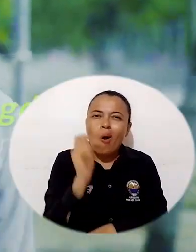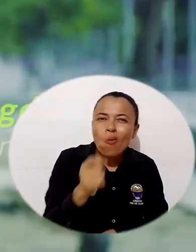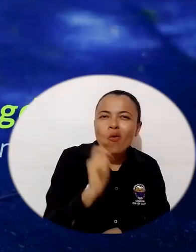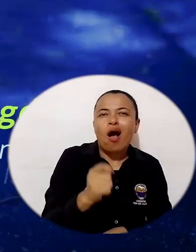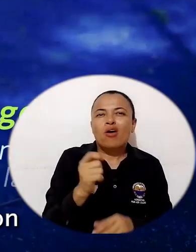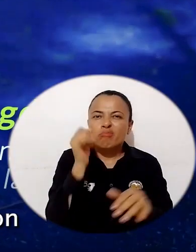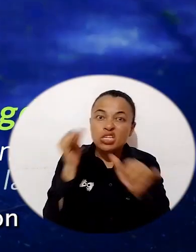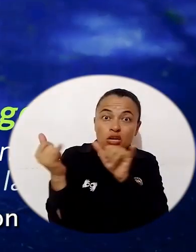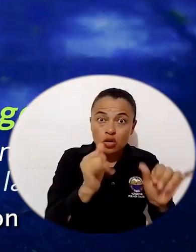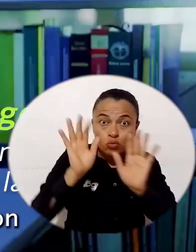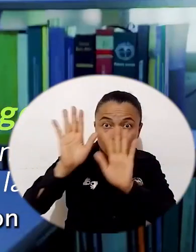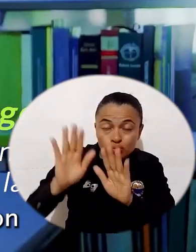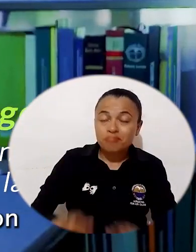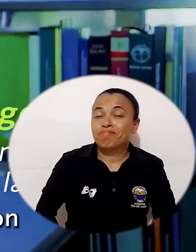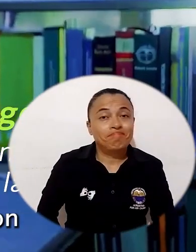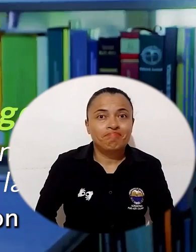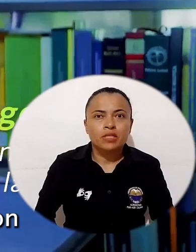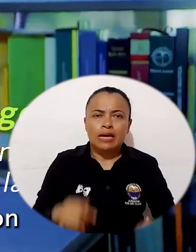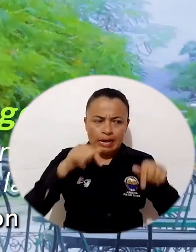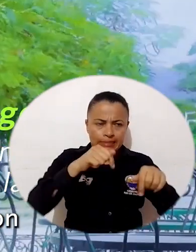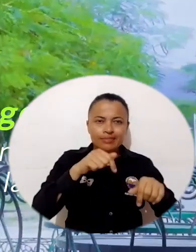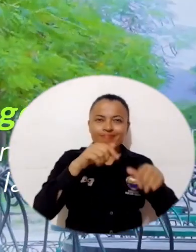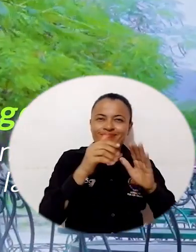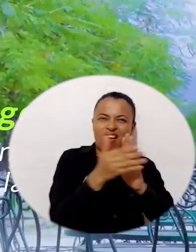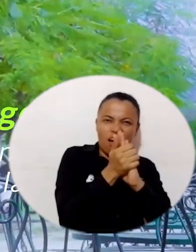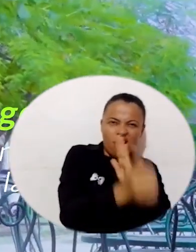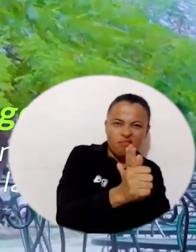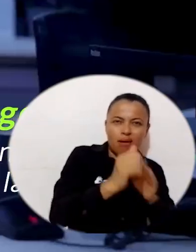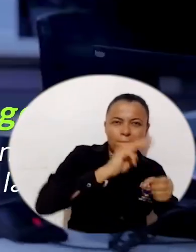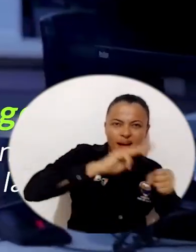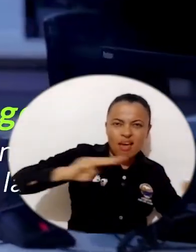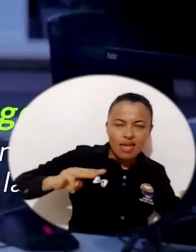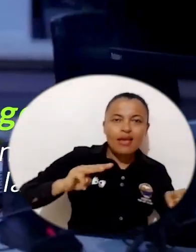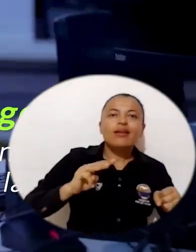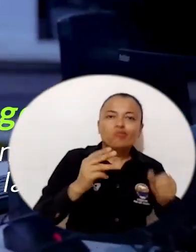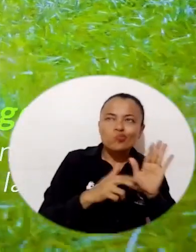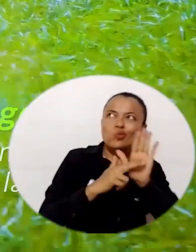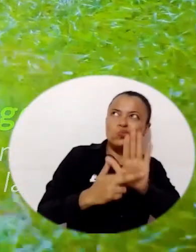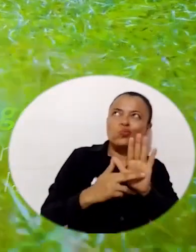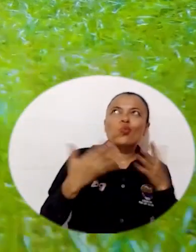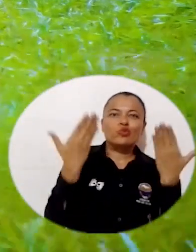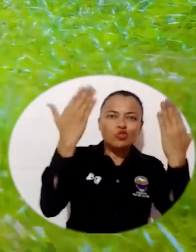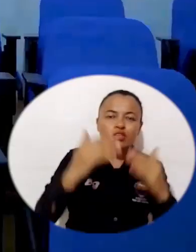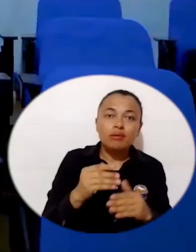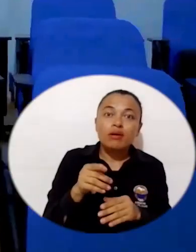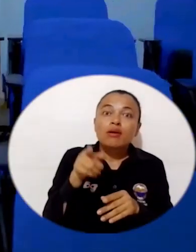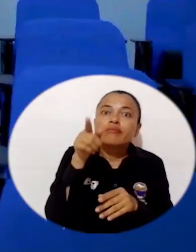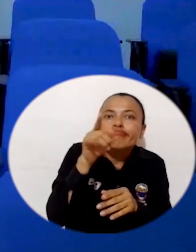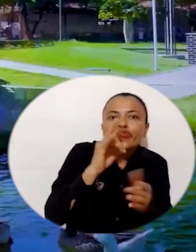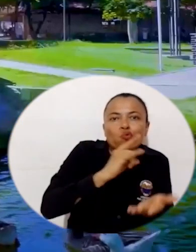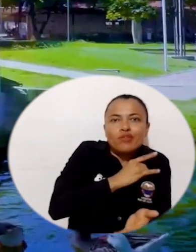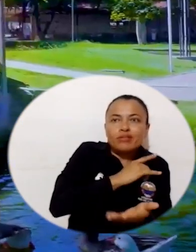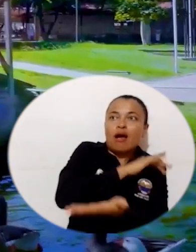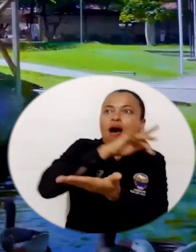Talento Magdalena nace como respuesta a la exclusión histórica de los jóvenes más vulnerables del Magdalena. Si la universidad no